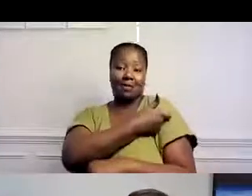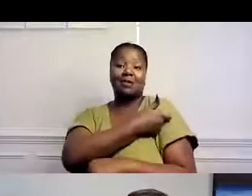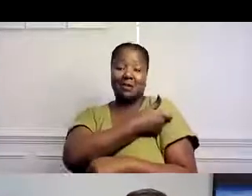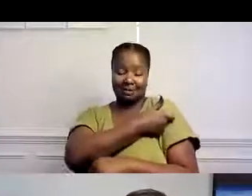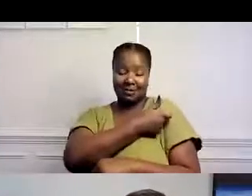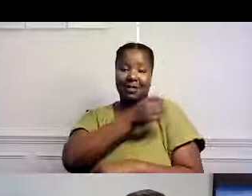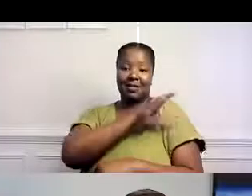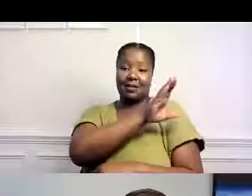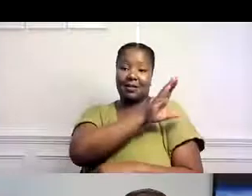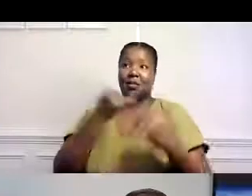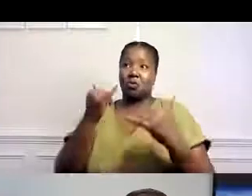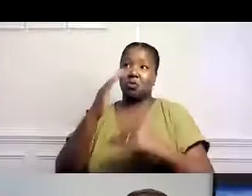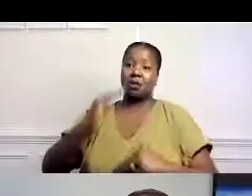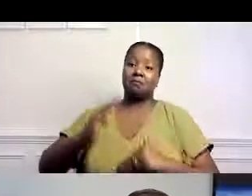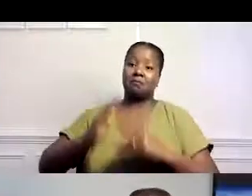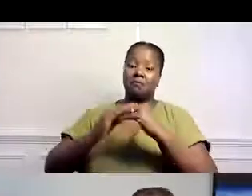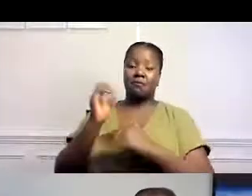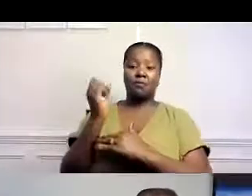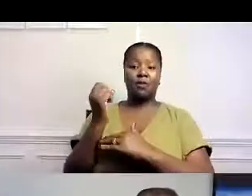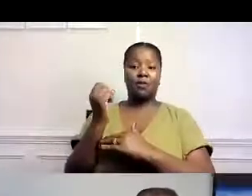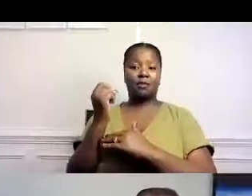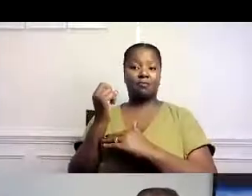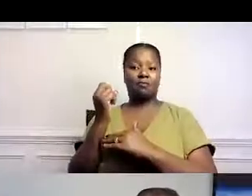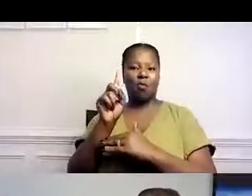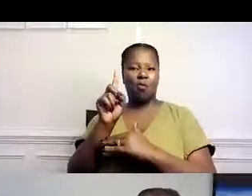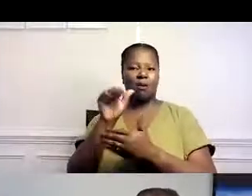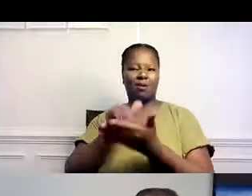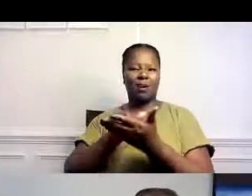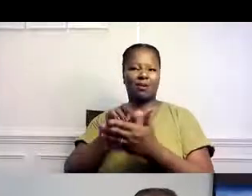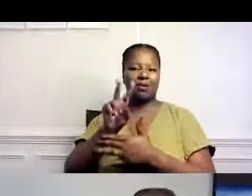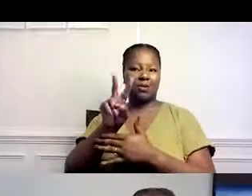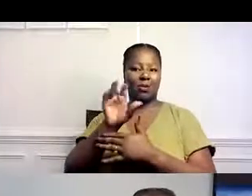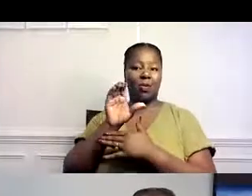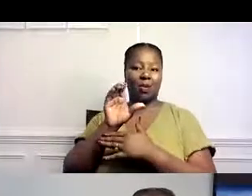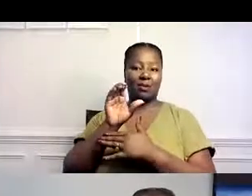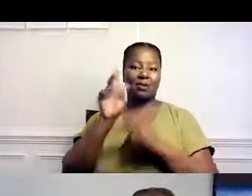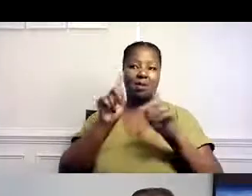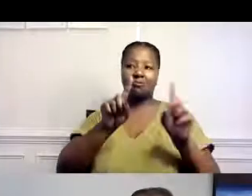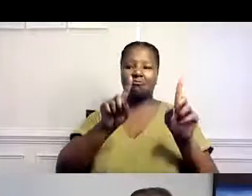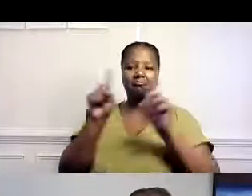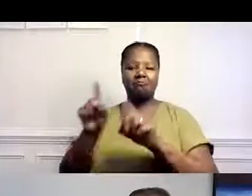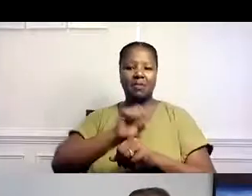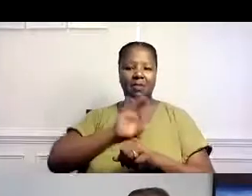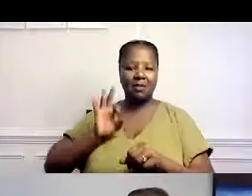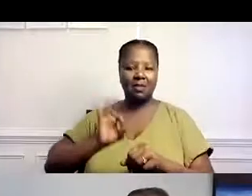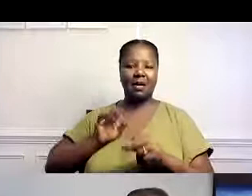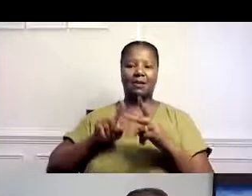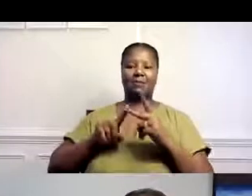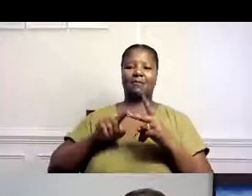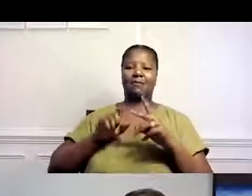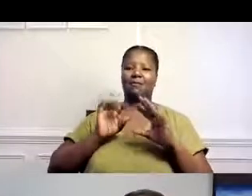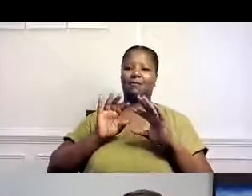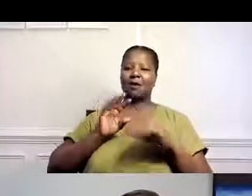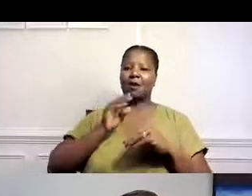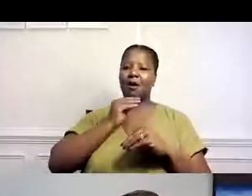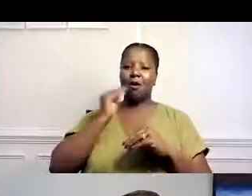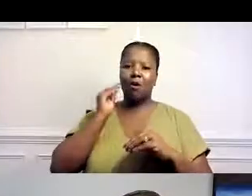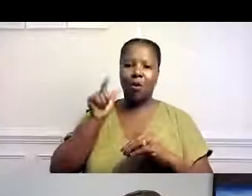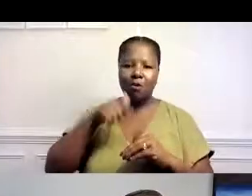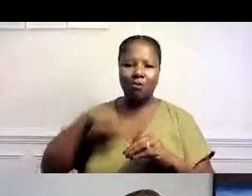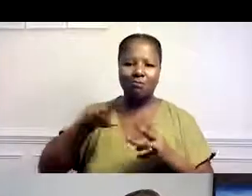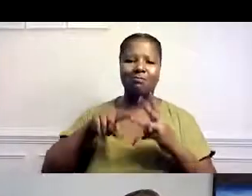de hoy se han hecho más o se han servido más de 12.000 consumidores, familias, personal que han recibido vacunas hasta ahora.